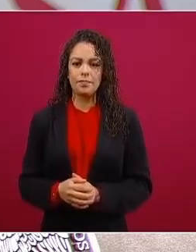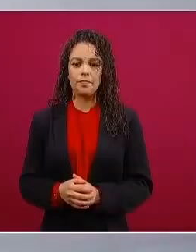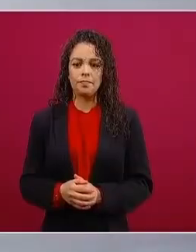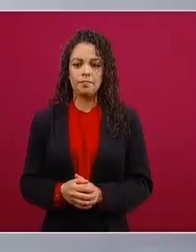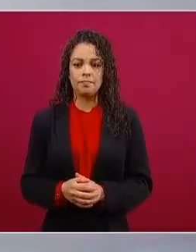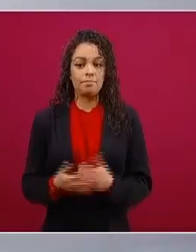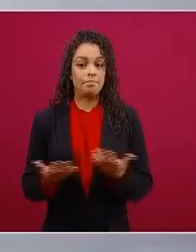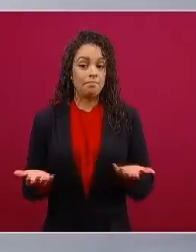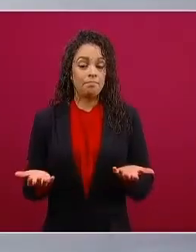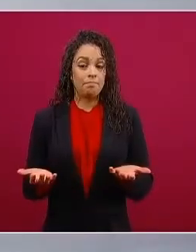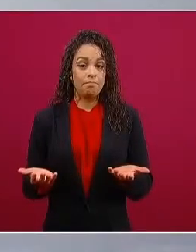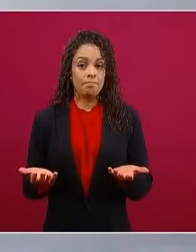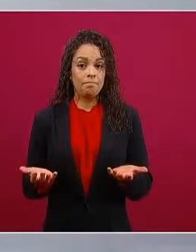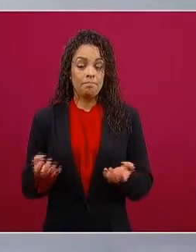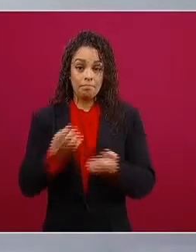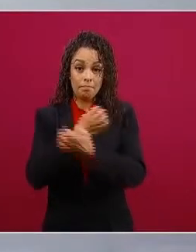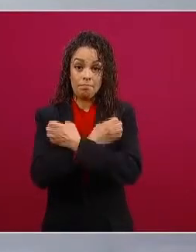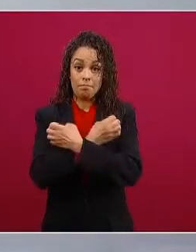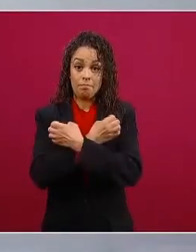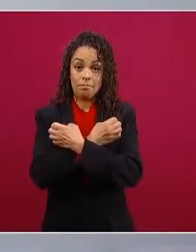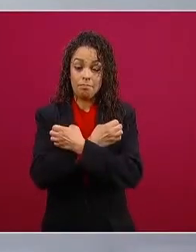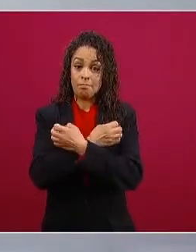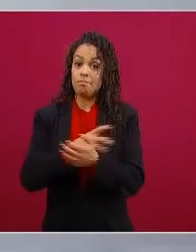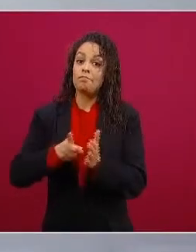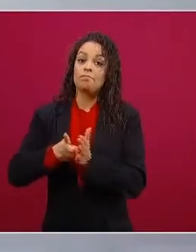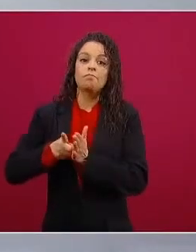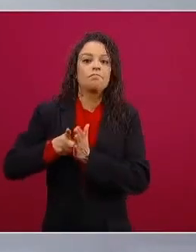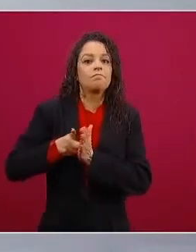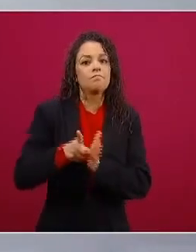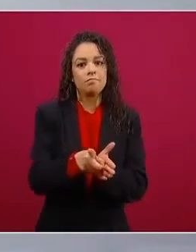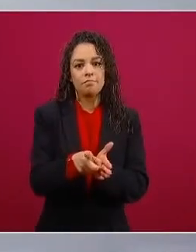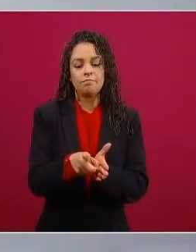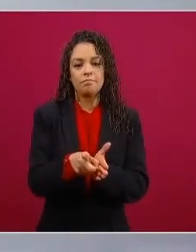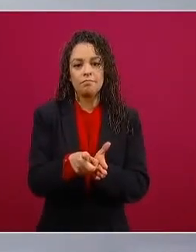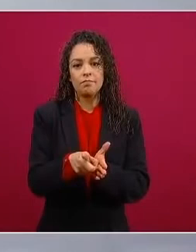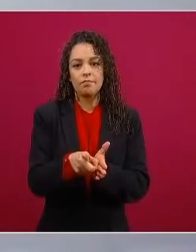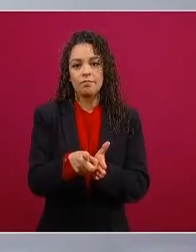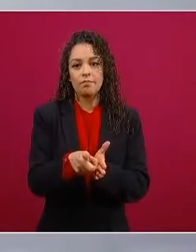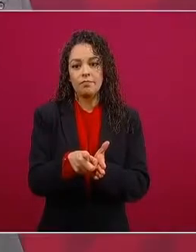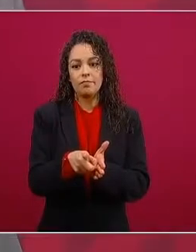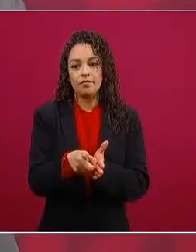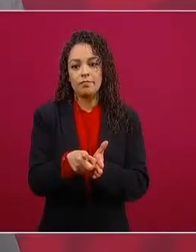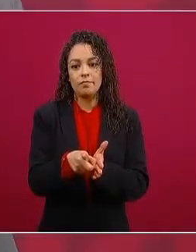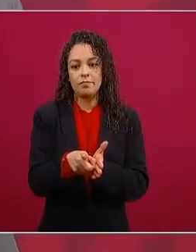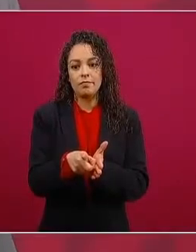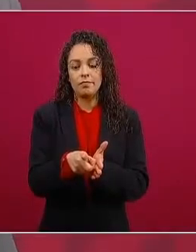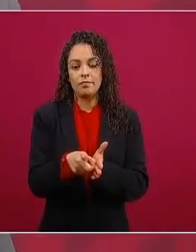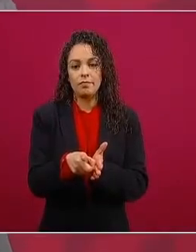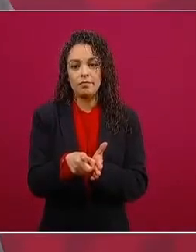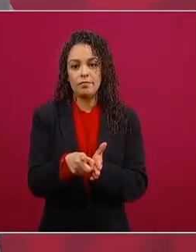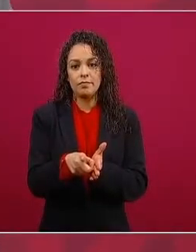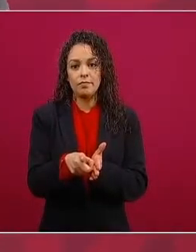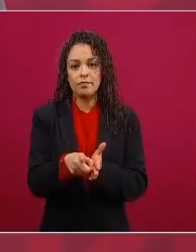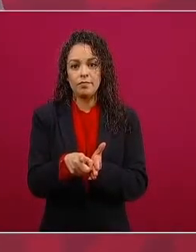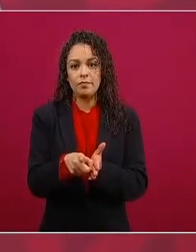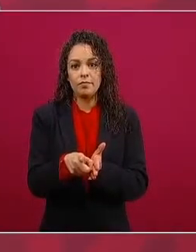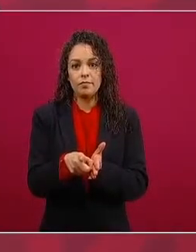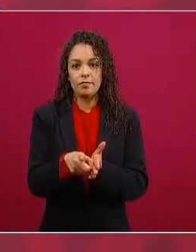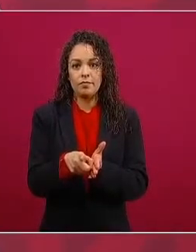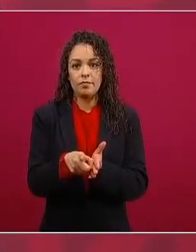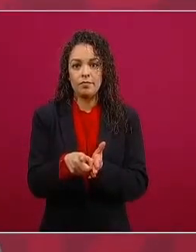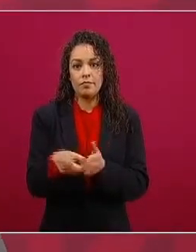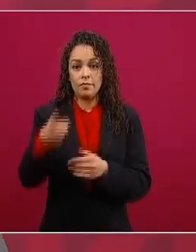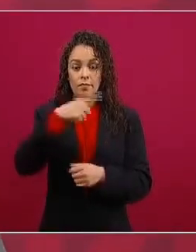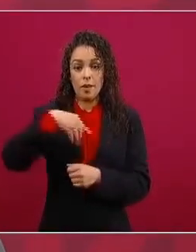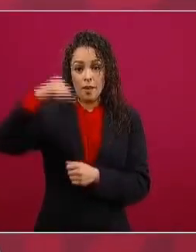a la educación el no concebir como lo pensaban que